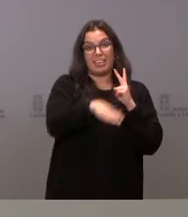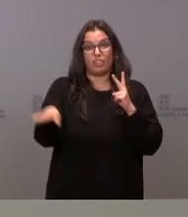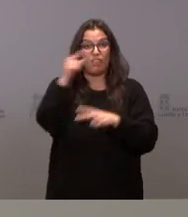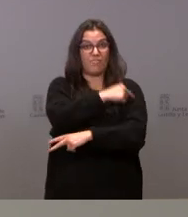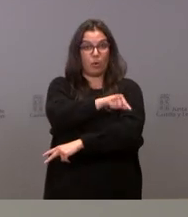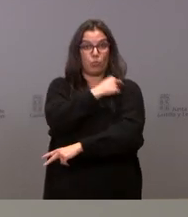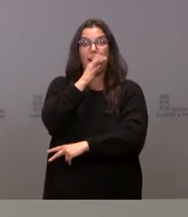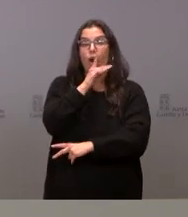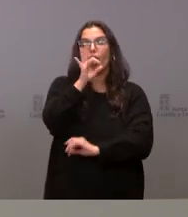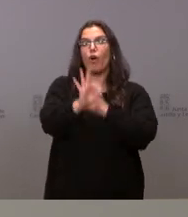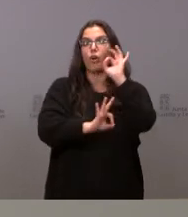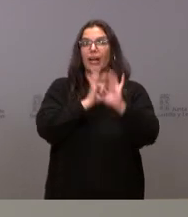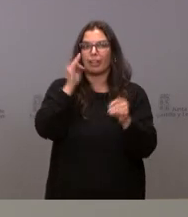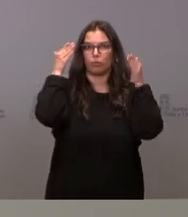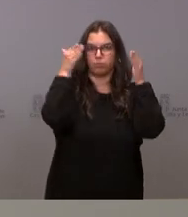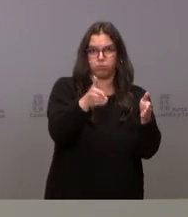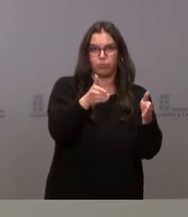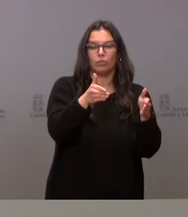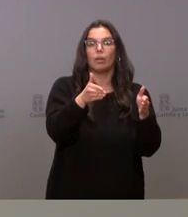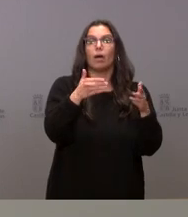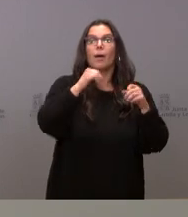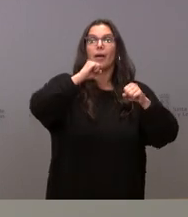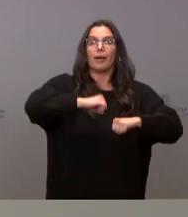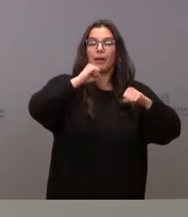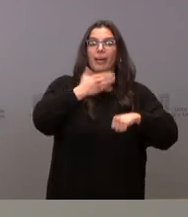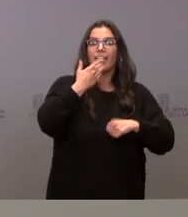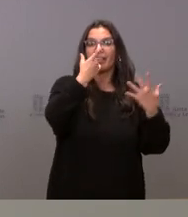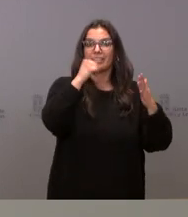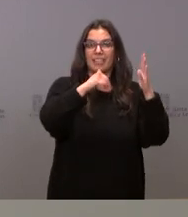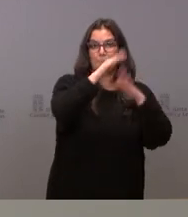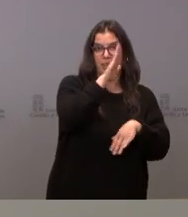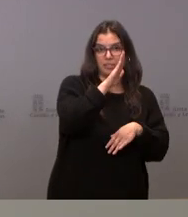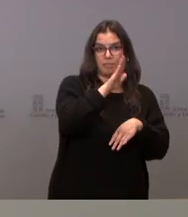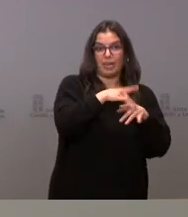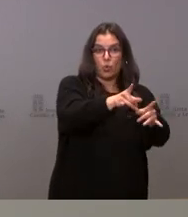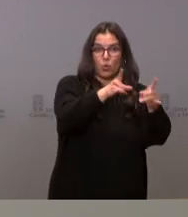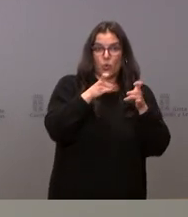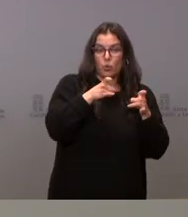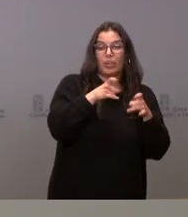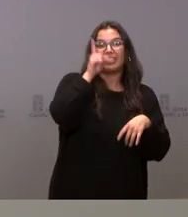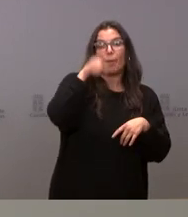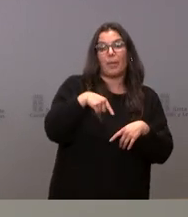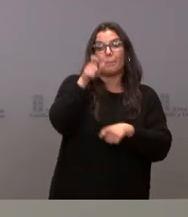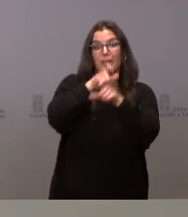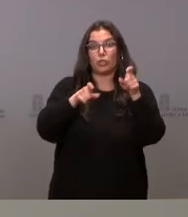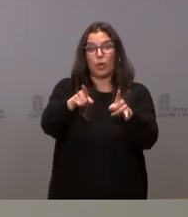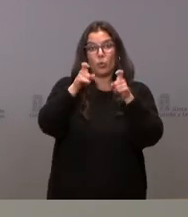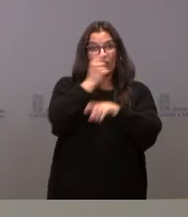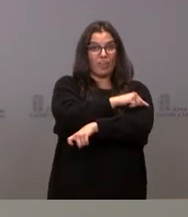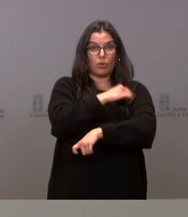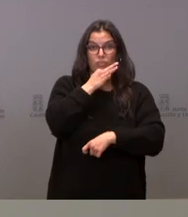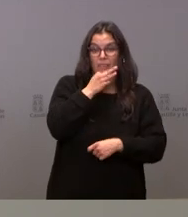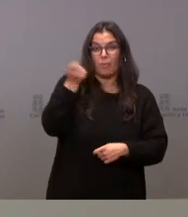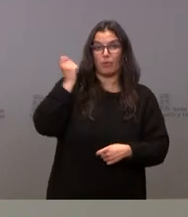organizando lo que tenemos que organizar que son los mayores de 60 años e intentar recaptar a los no vacunados profesional